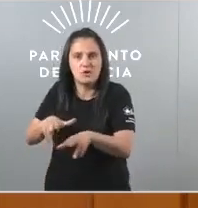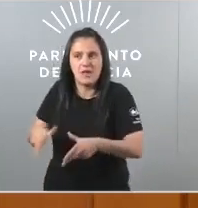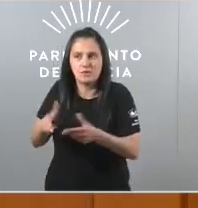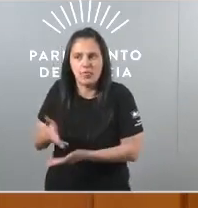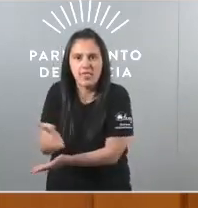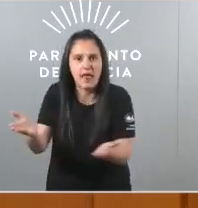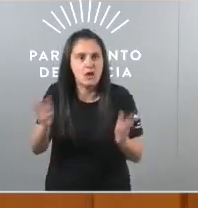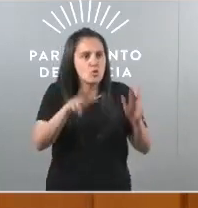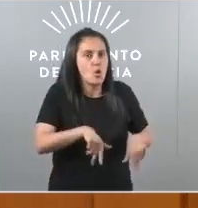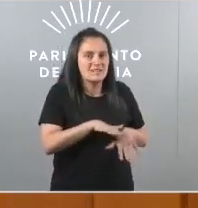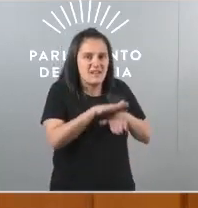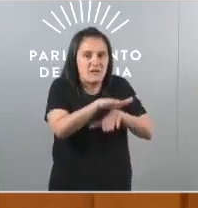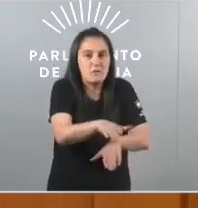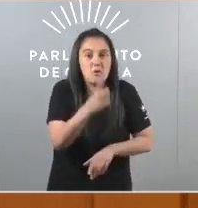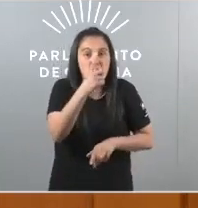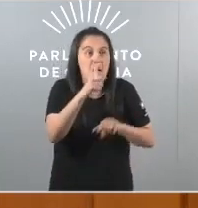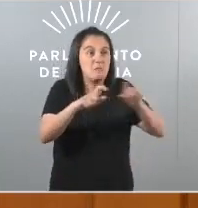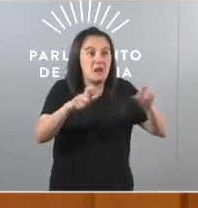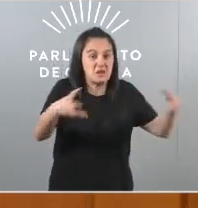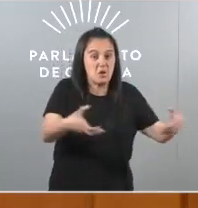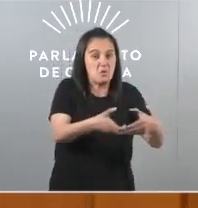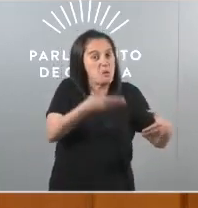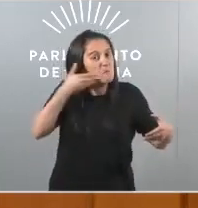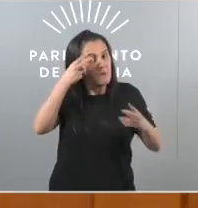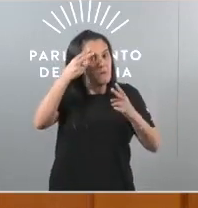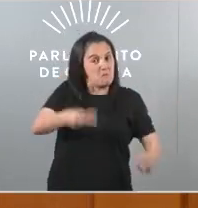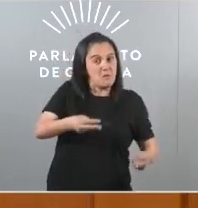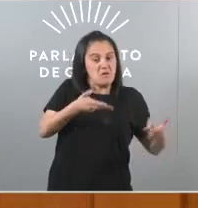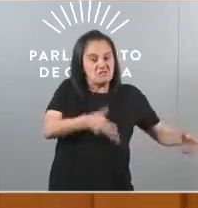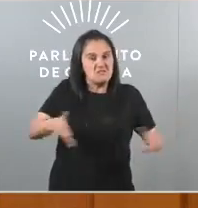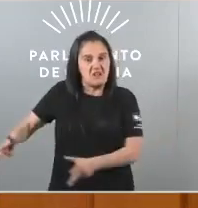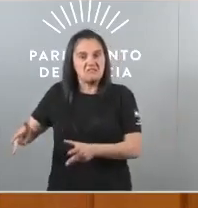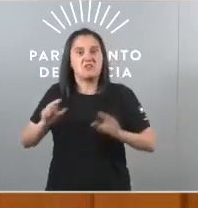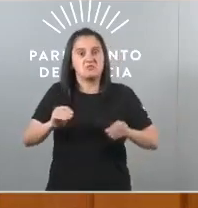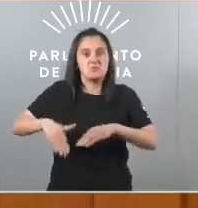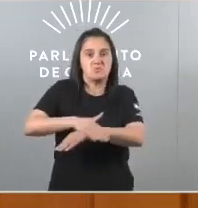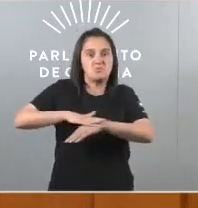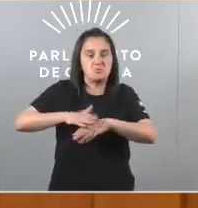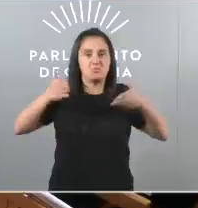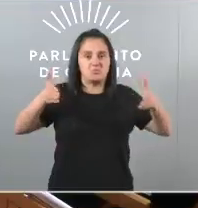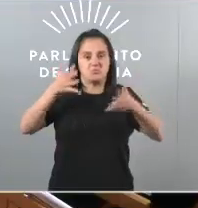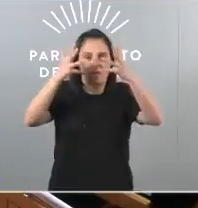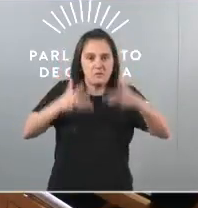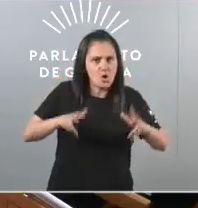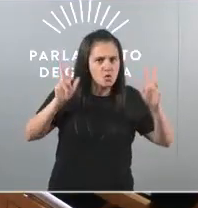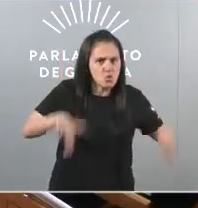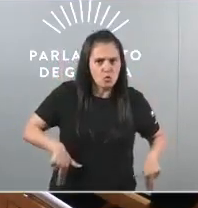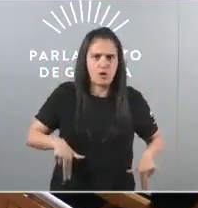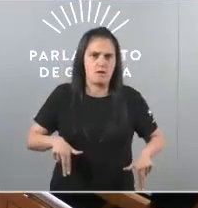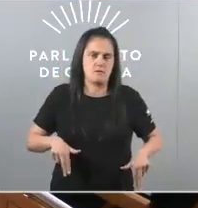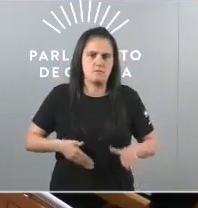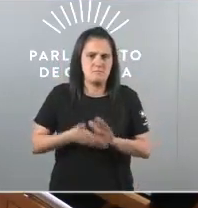e non a unha presa de privilexiados que se sentan nos consellos de administración nunca nunca trozaremos